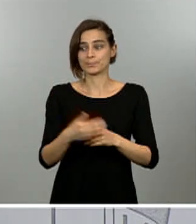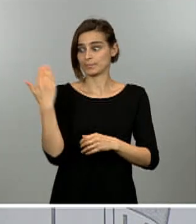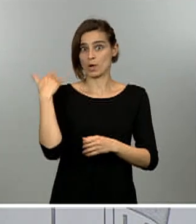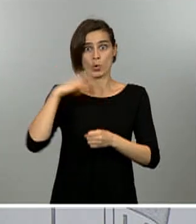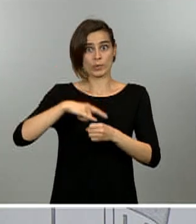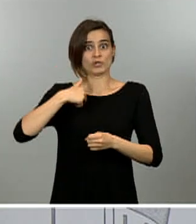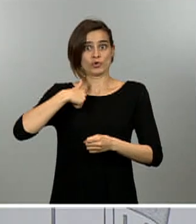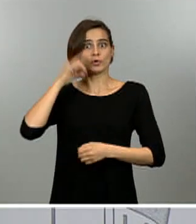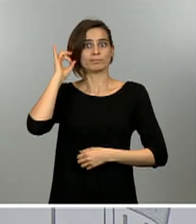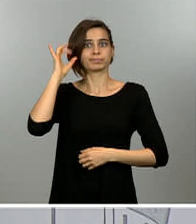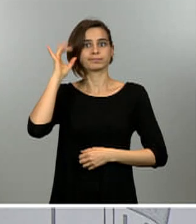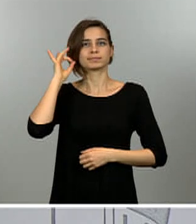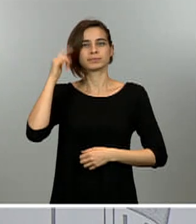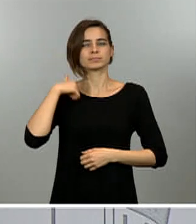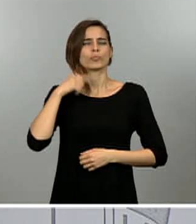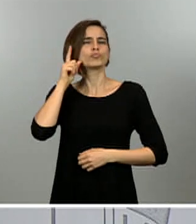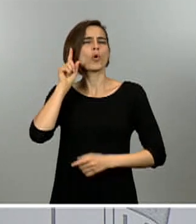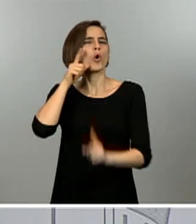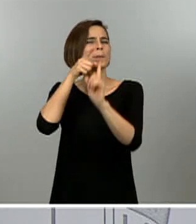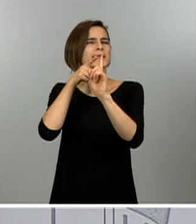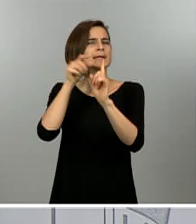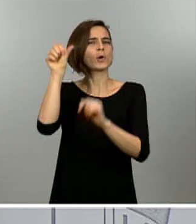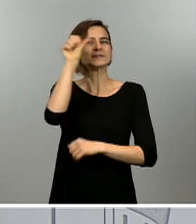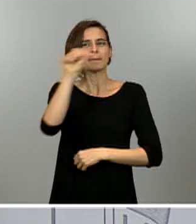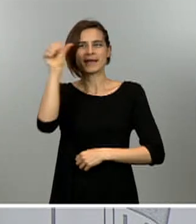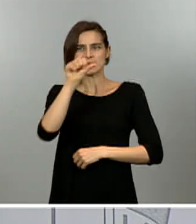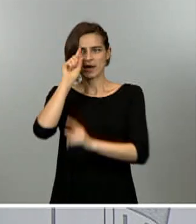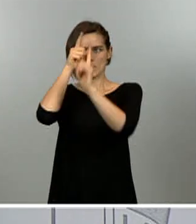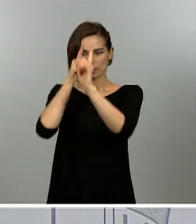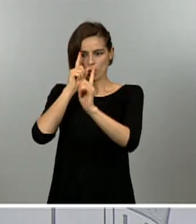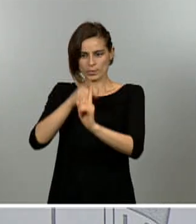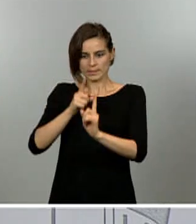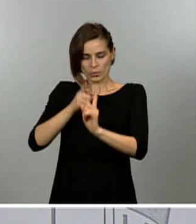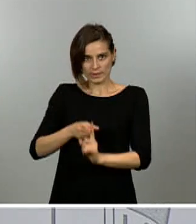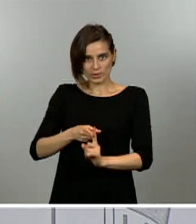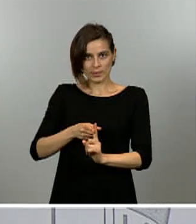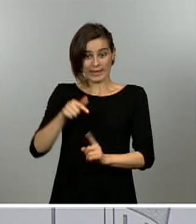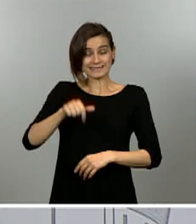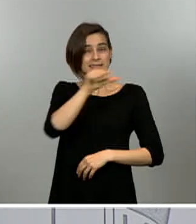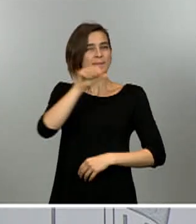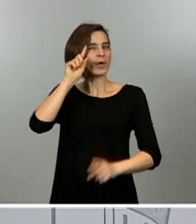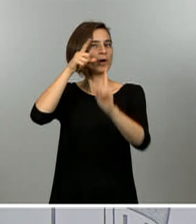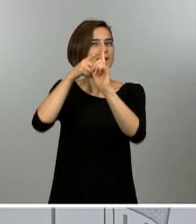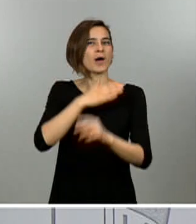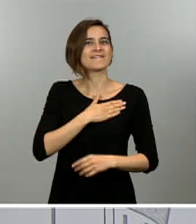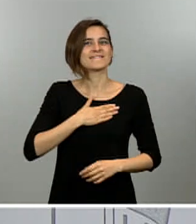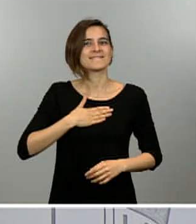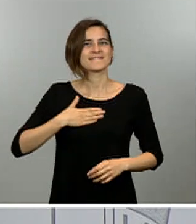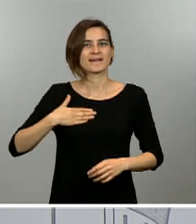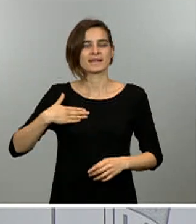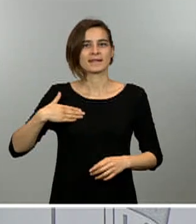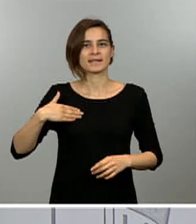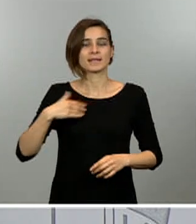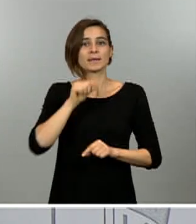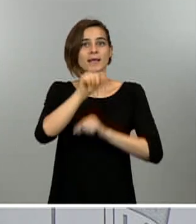un objetivo semanal. El objetivo que nos fijamos para esta semana era tener un incremento medio de nuevos casos de